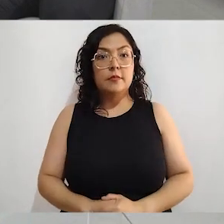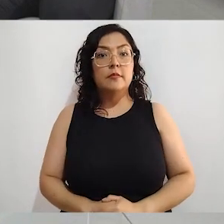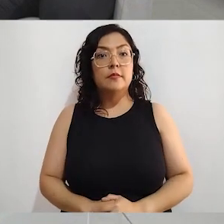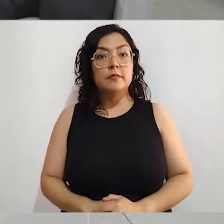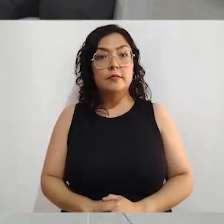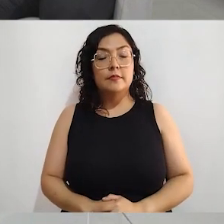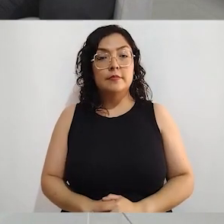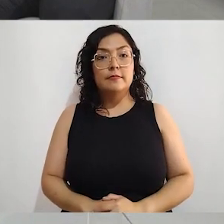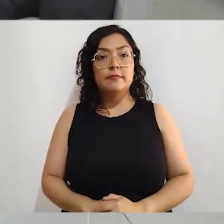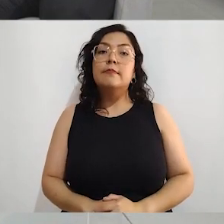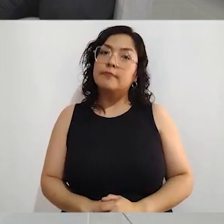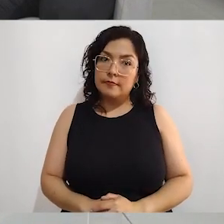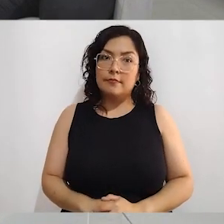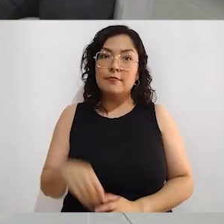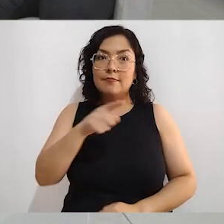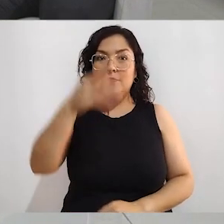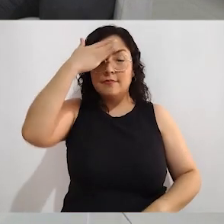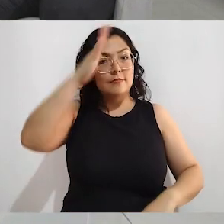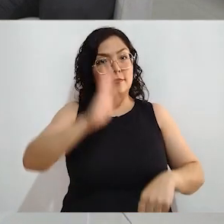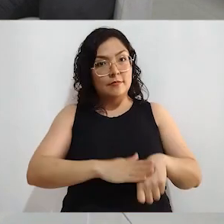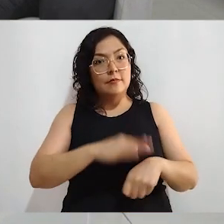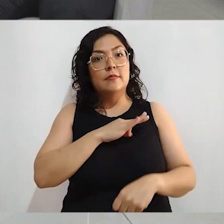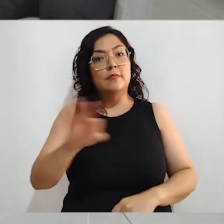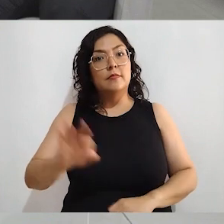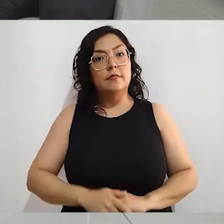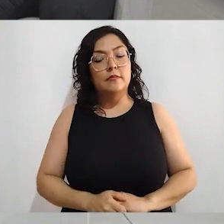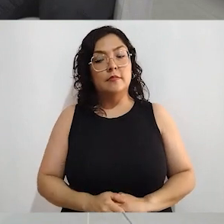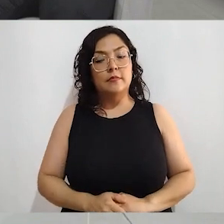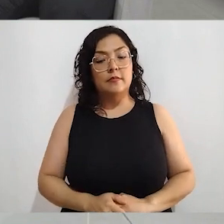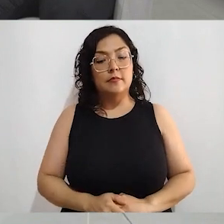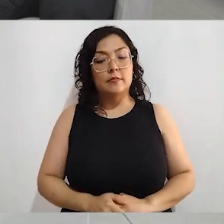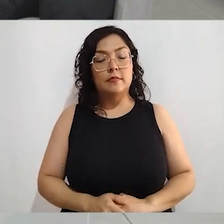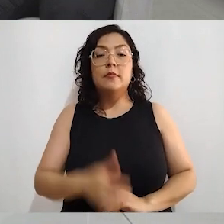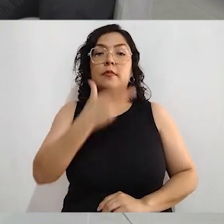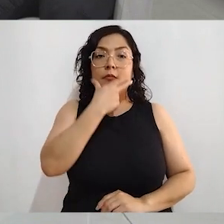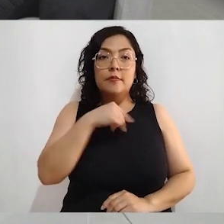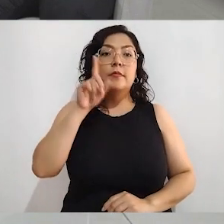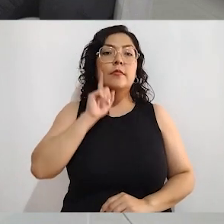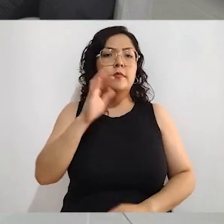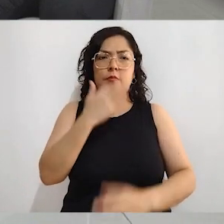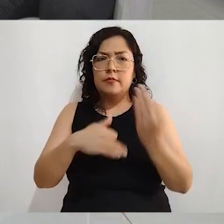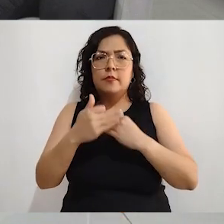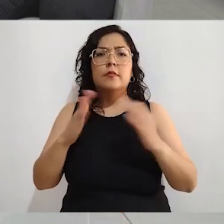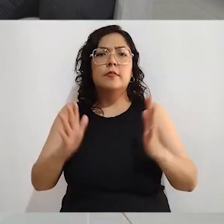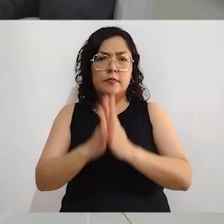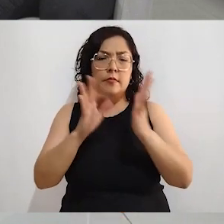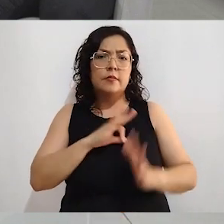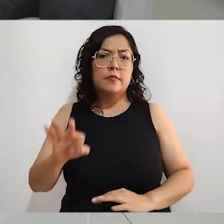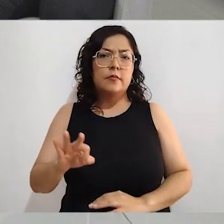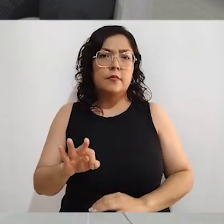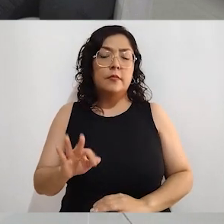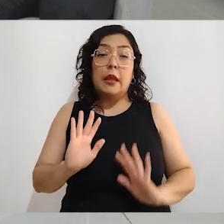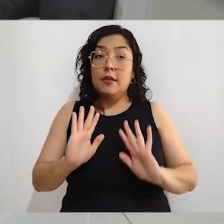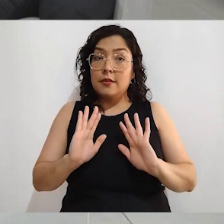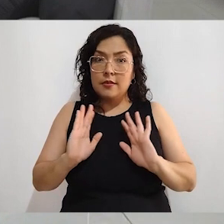abiertas esa convocatoria para poder participar como observadoras, observadores electorales. Ya